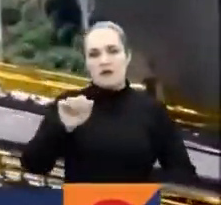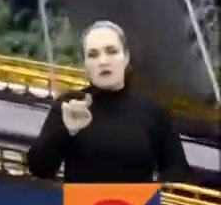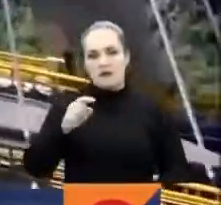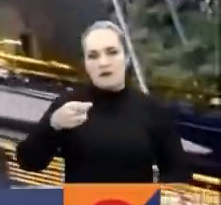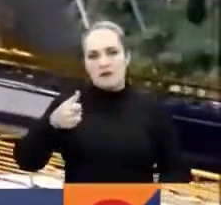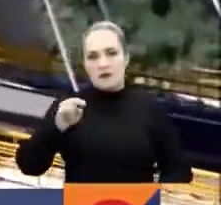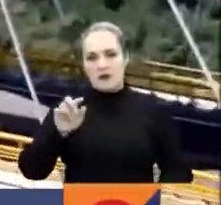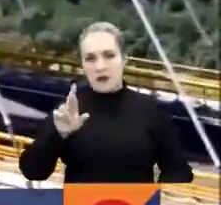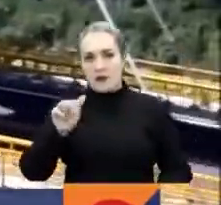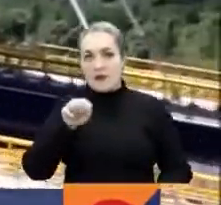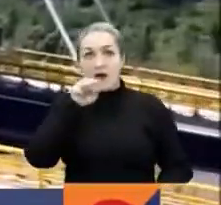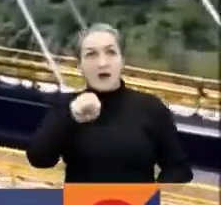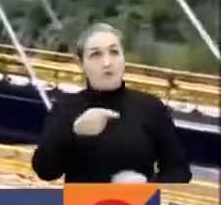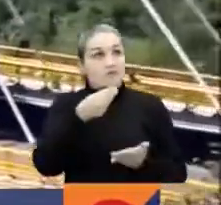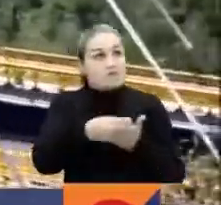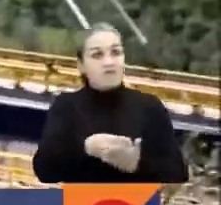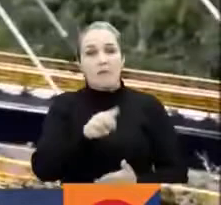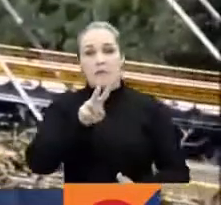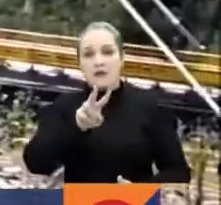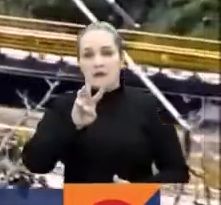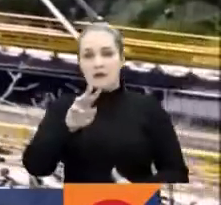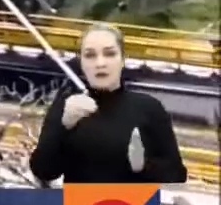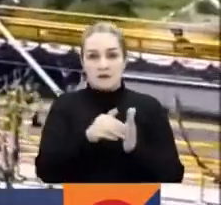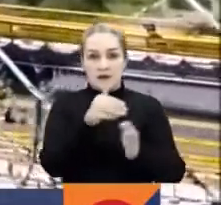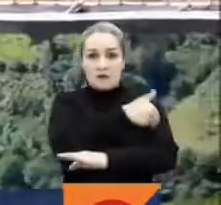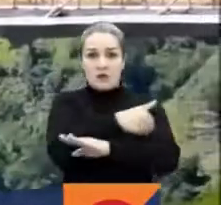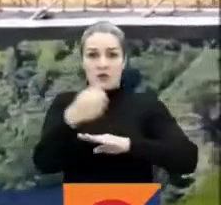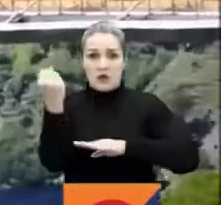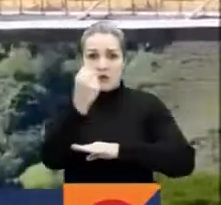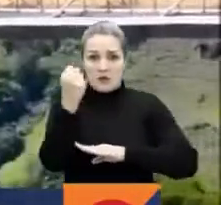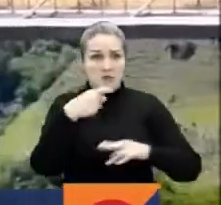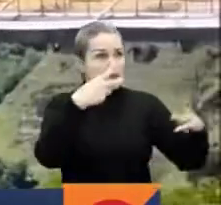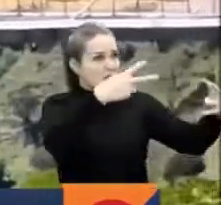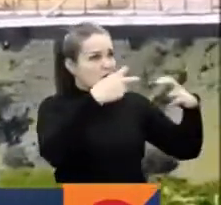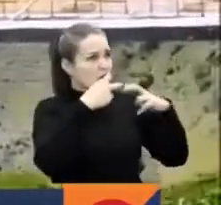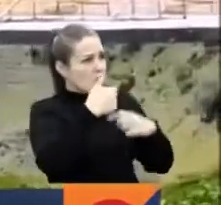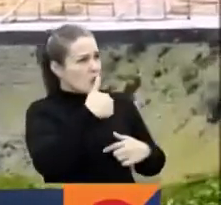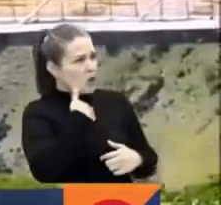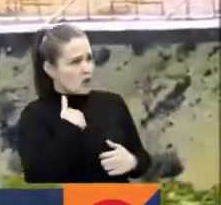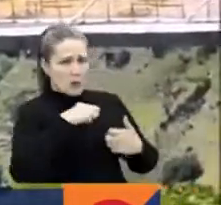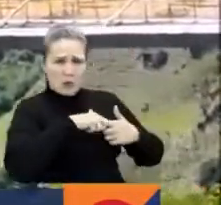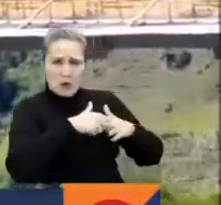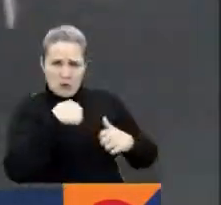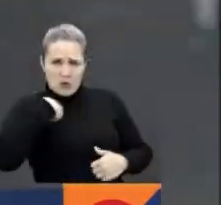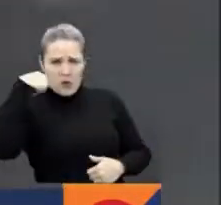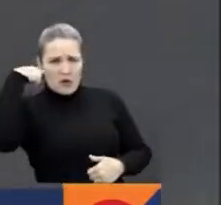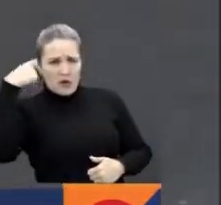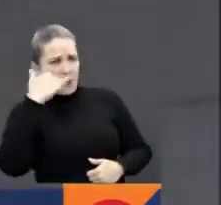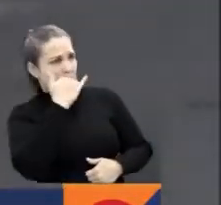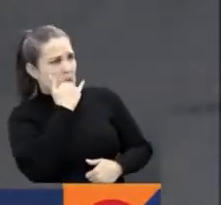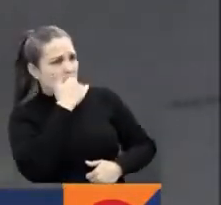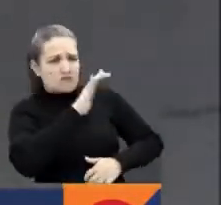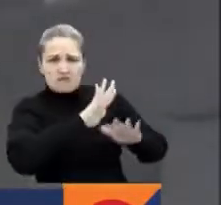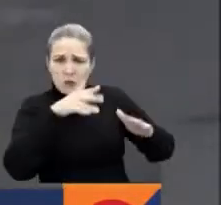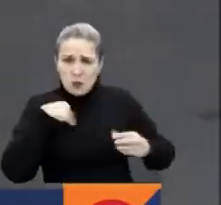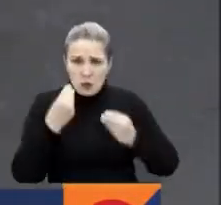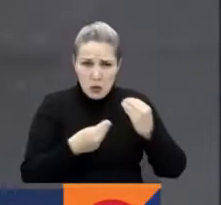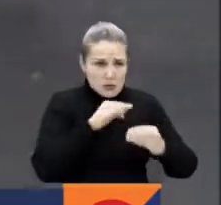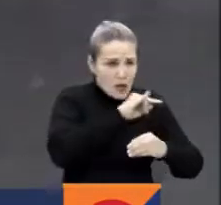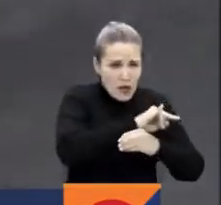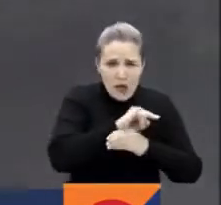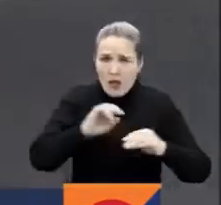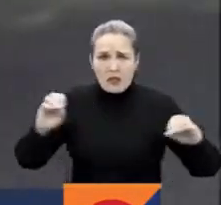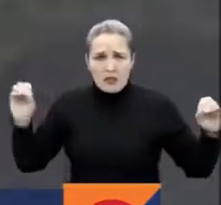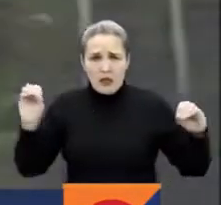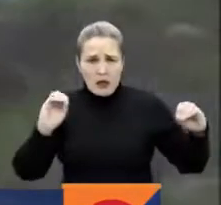de pesos. El funcionario aseguró que no participó en la contratación, ejecución e interventoría del puente e